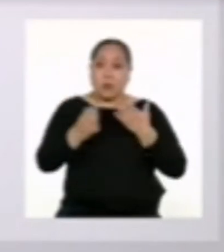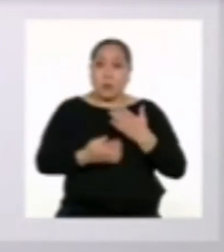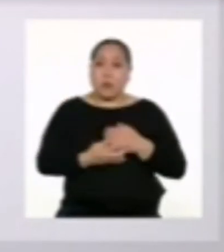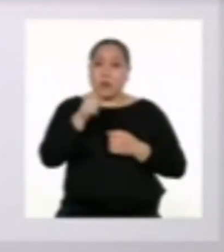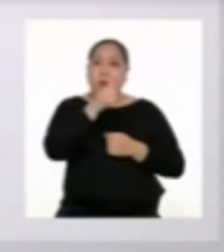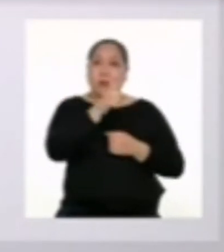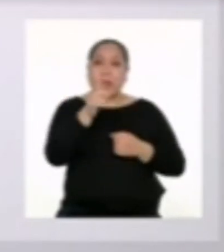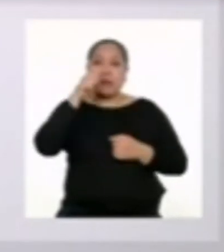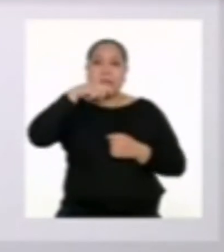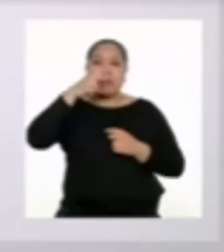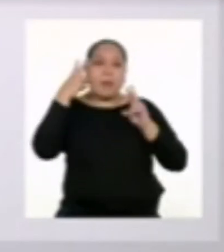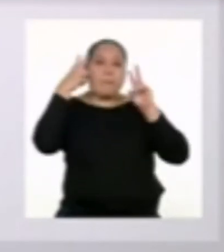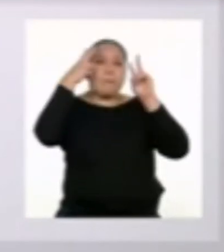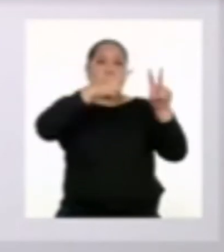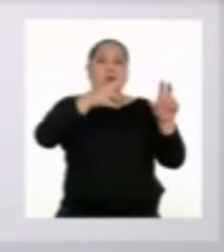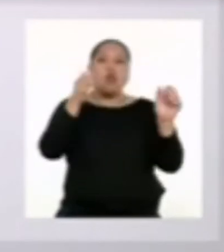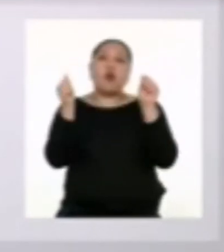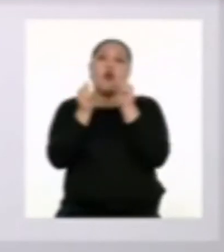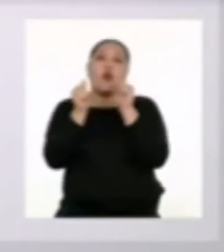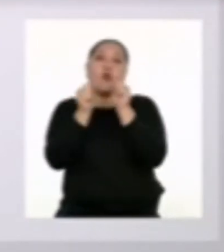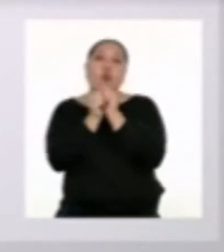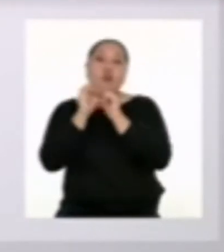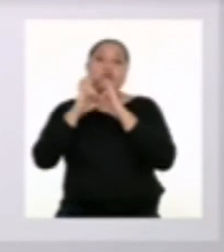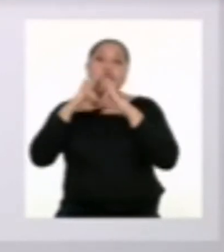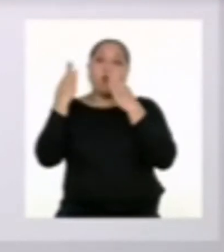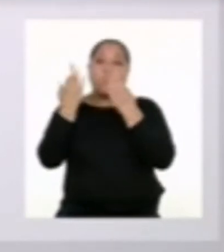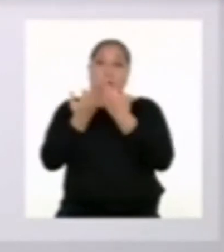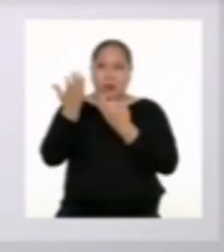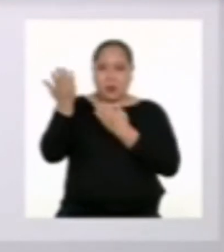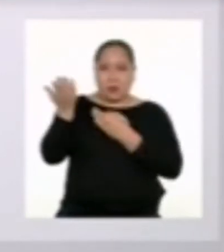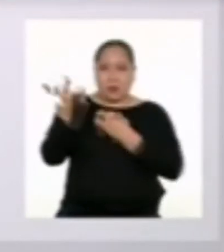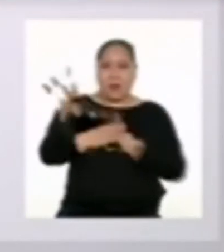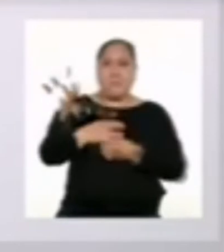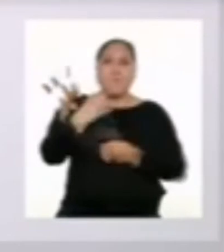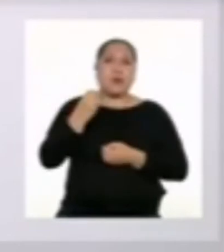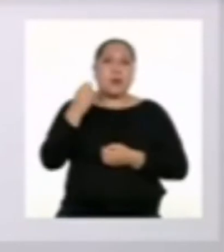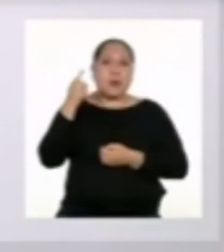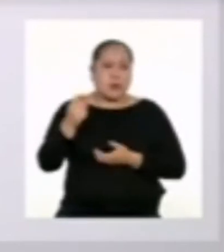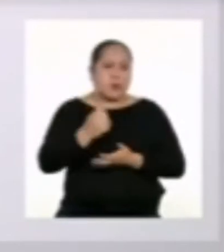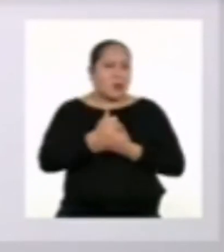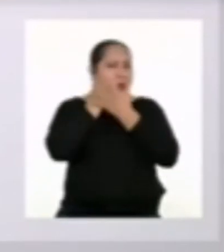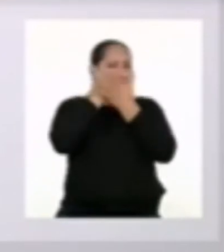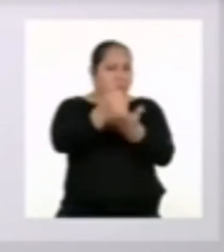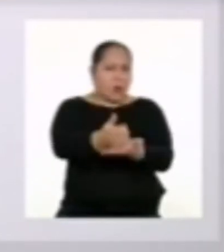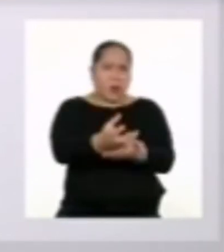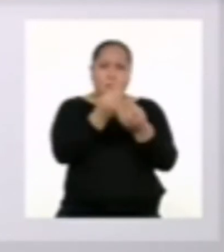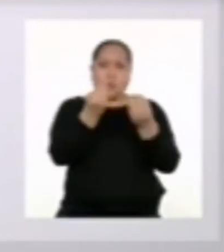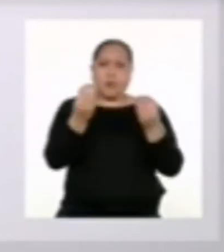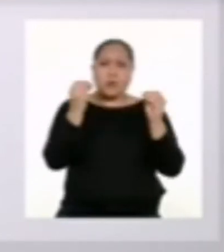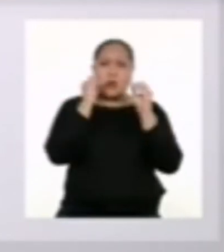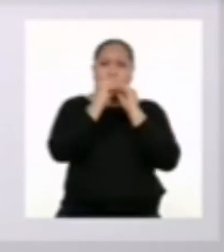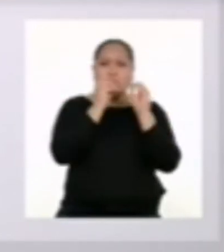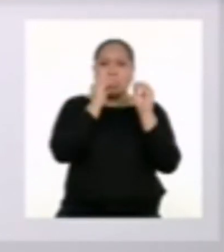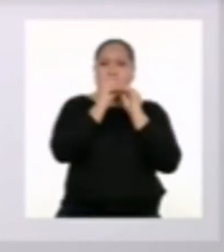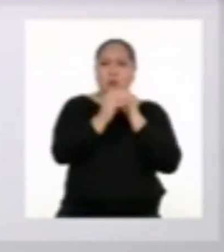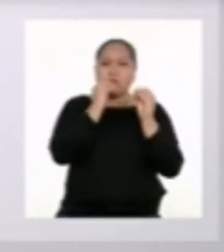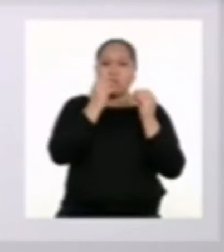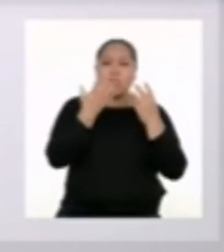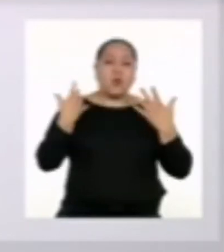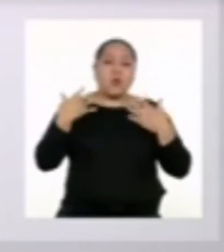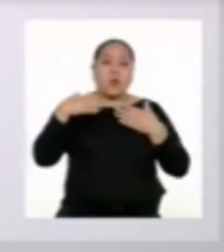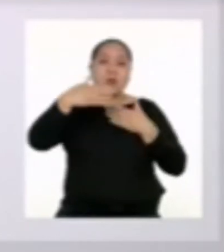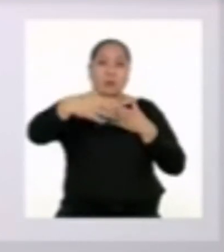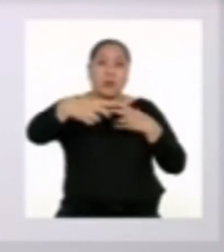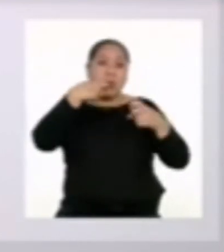deben verlo en compañía de la familia que se hay en casa. Porque será de mucha ayuda en la solución de las